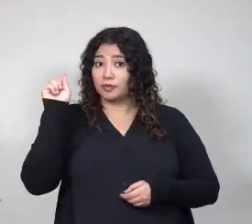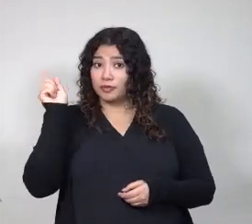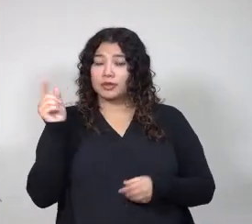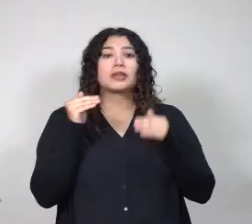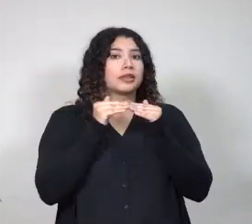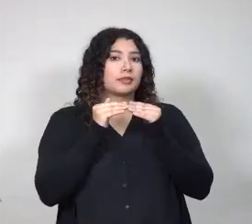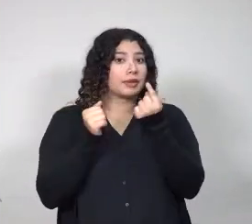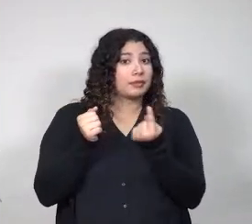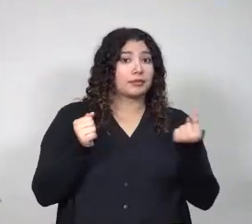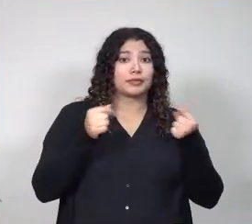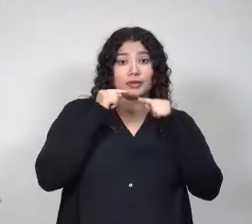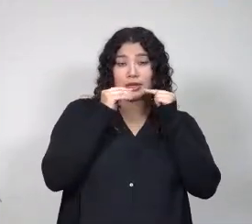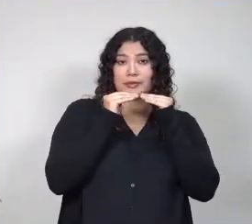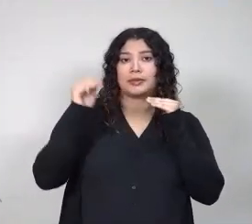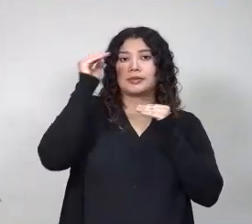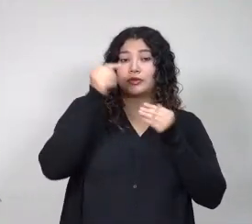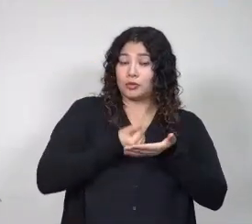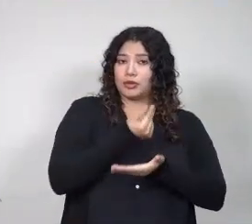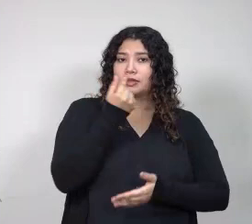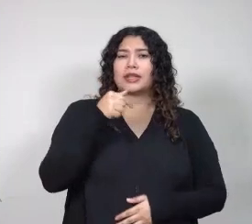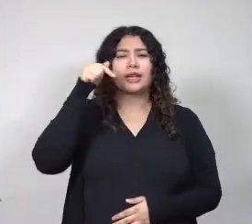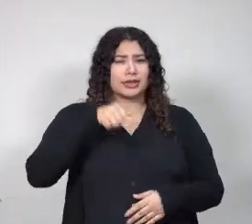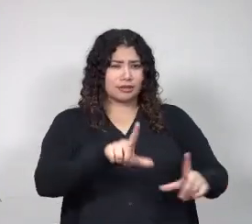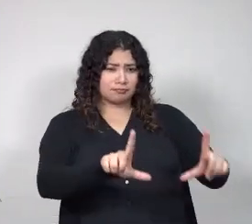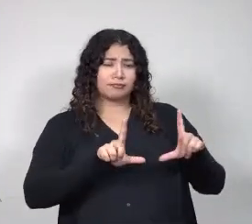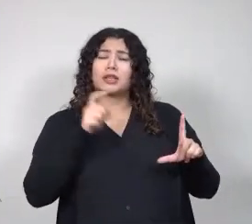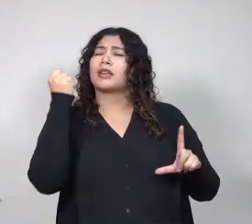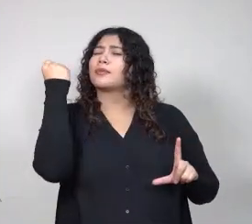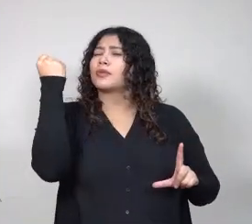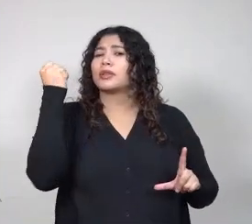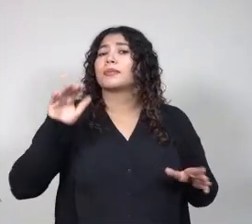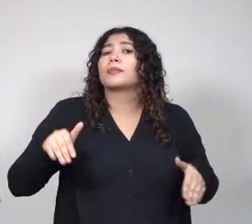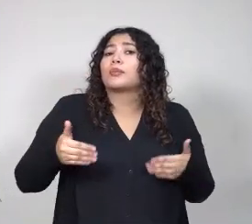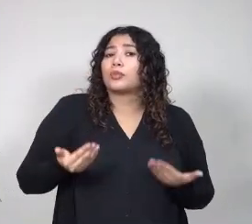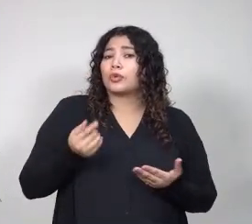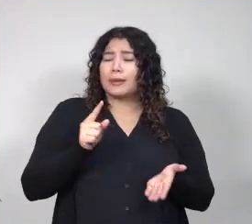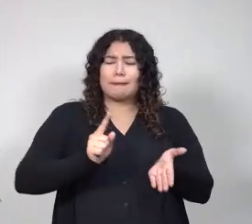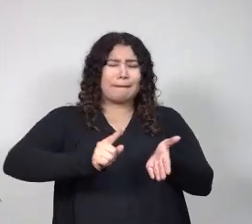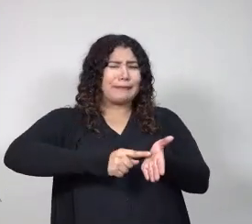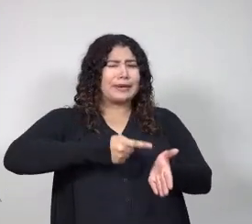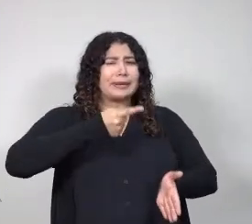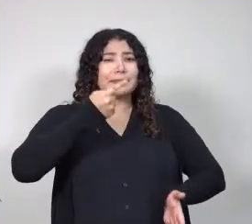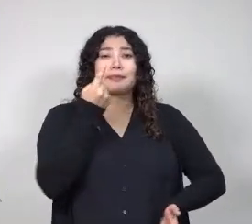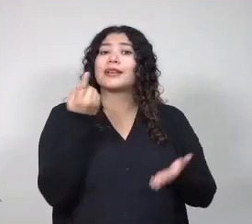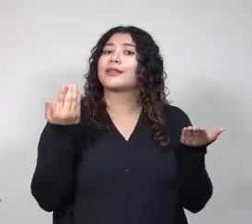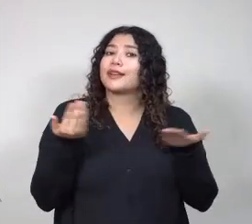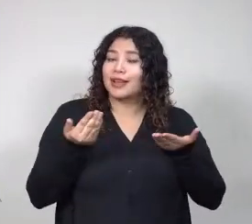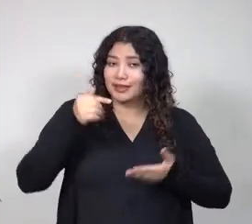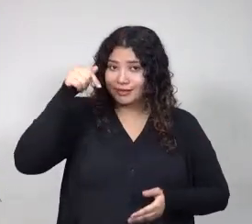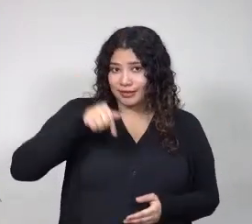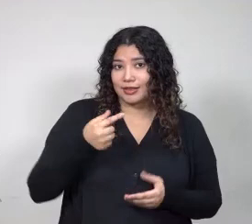administrativo de la universidad. Este diplomado es muy importante porque es el primero que se desarrolla dentro de la